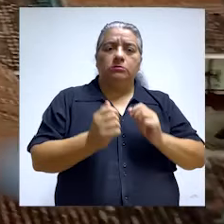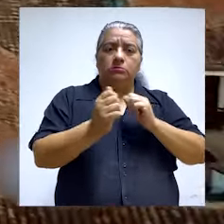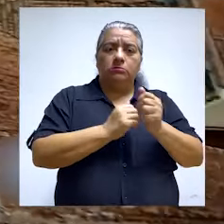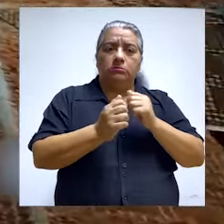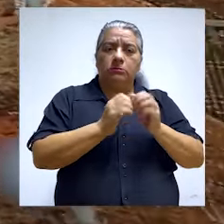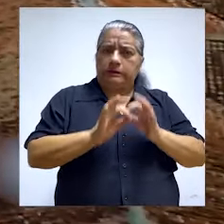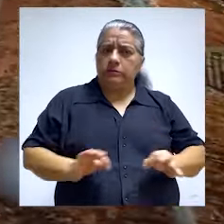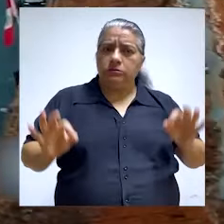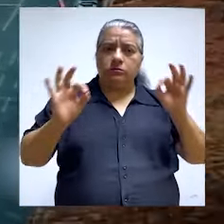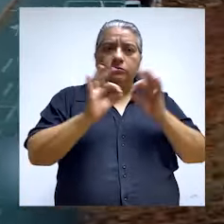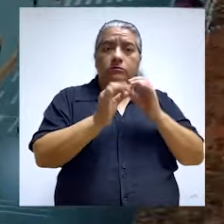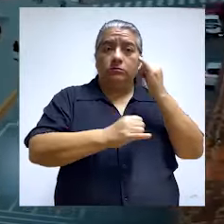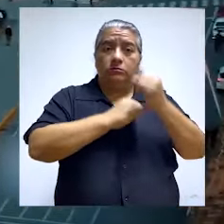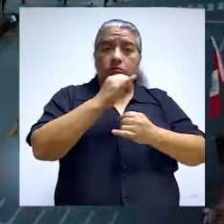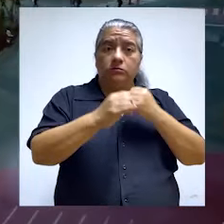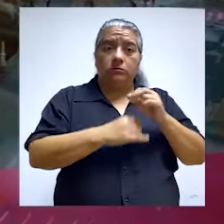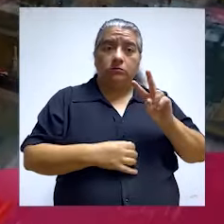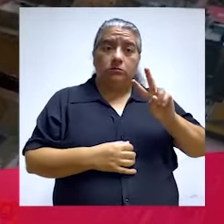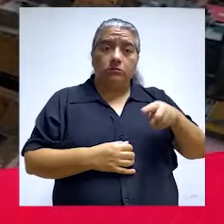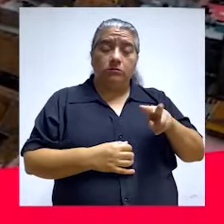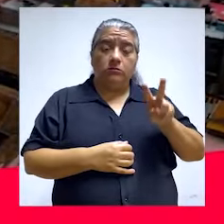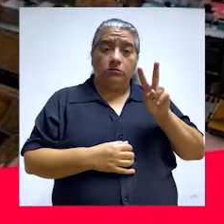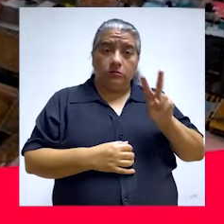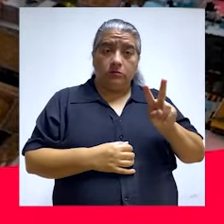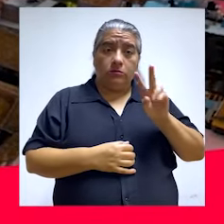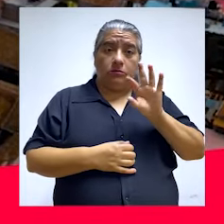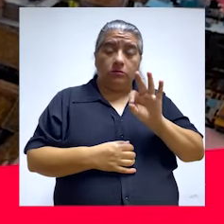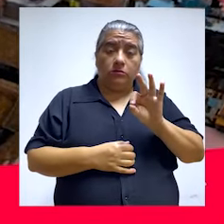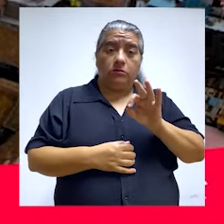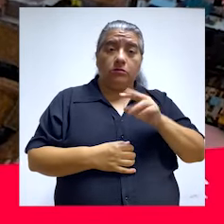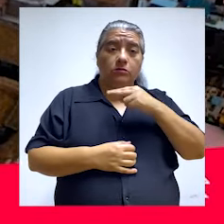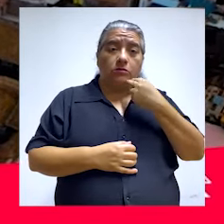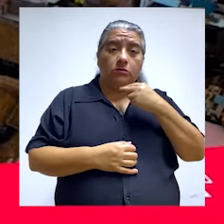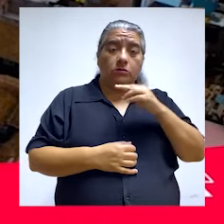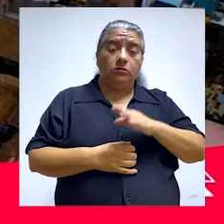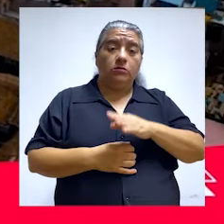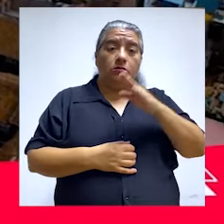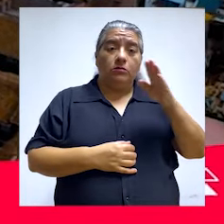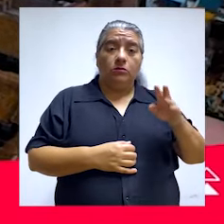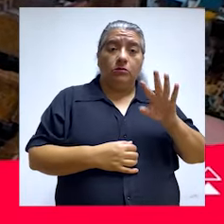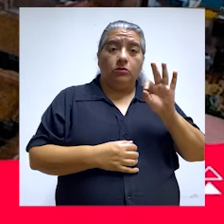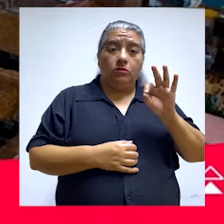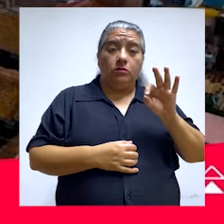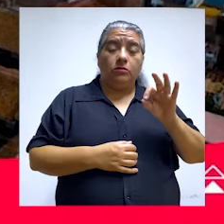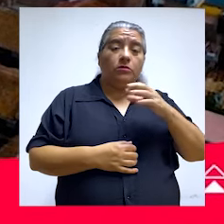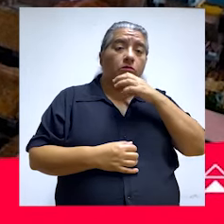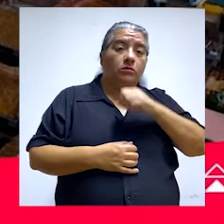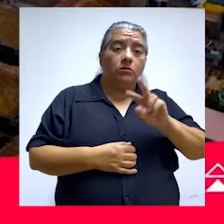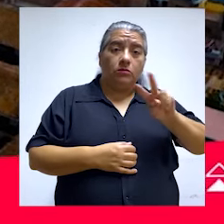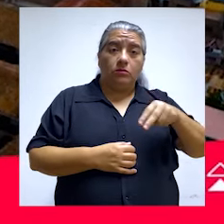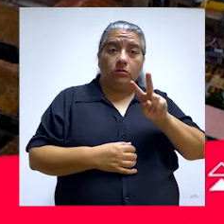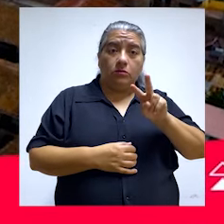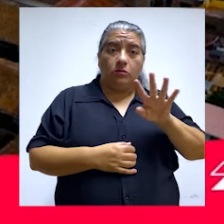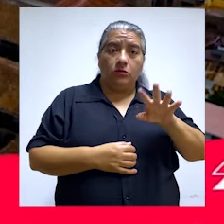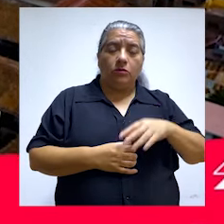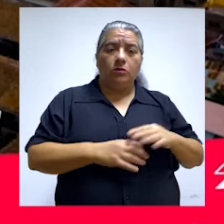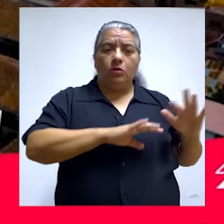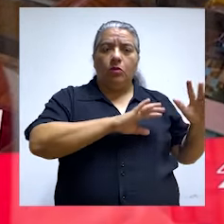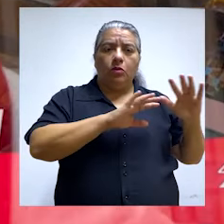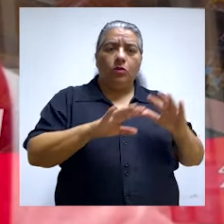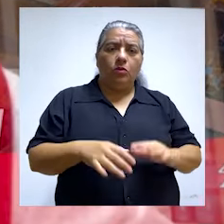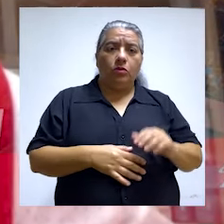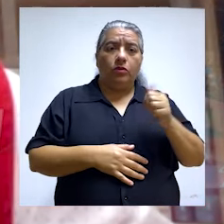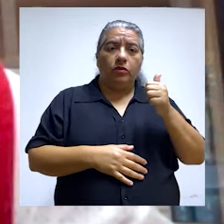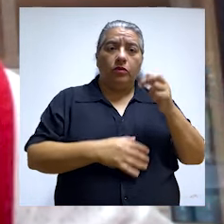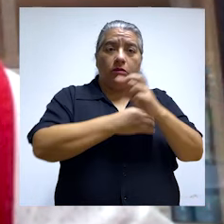Es un evento importante que se va a realizar del 29 de noviembre al 9 de diciembre del 2024, a través del cual se espera recibir